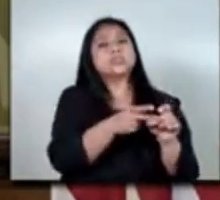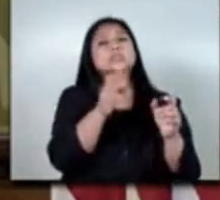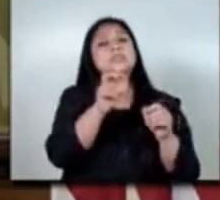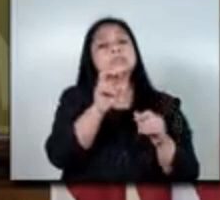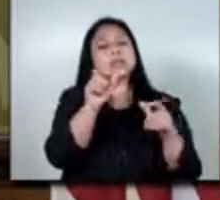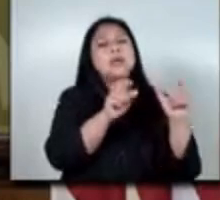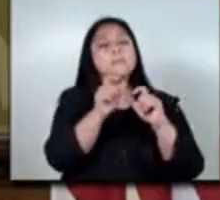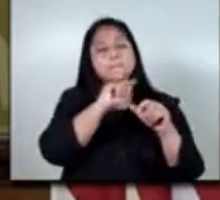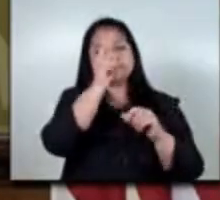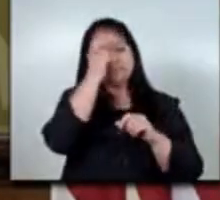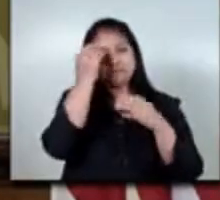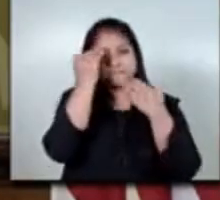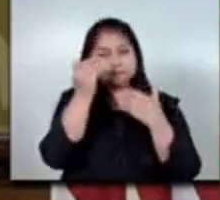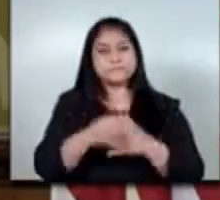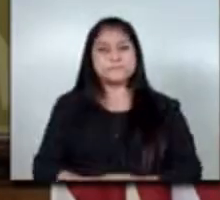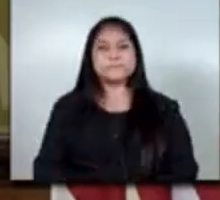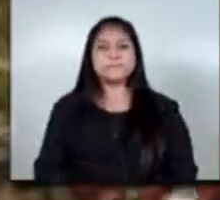y laborales muchísimas gracias